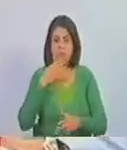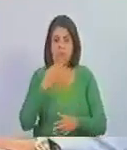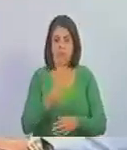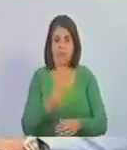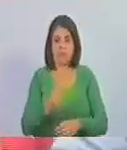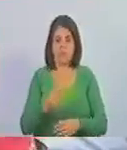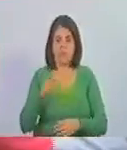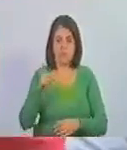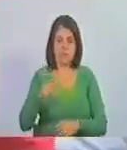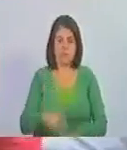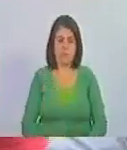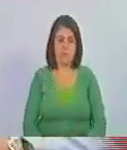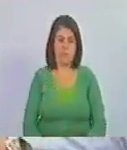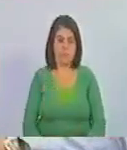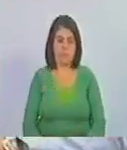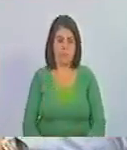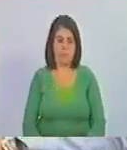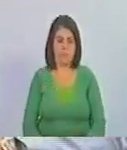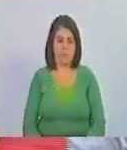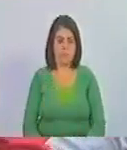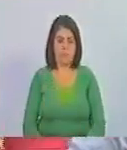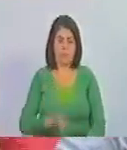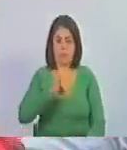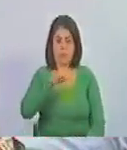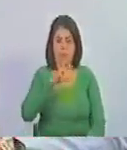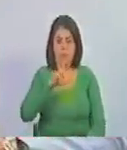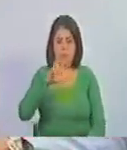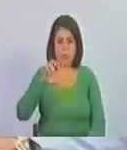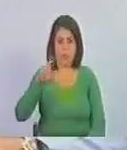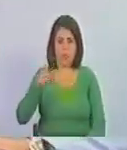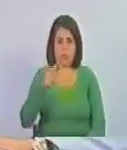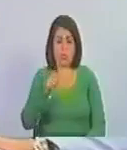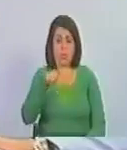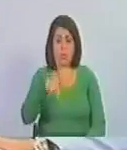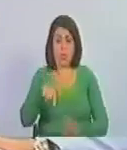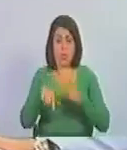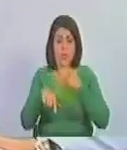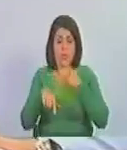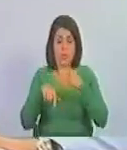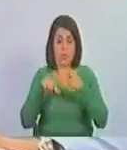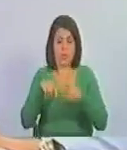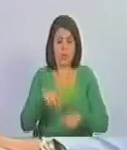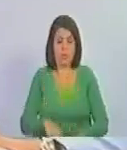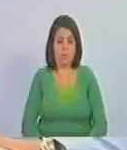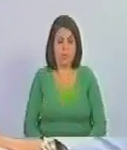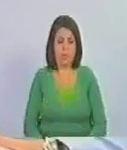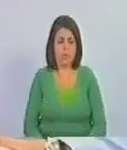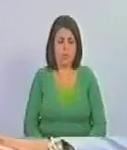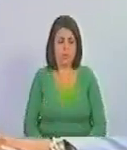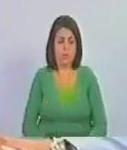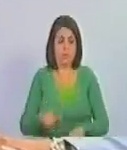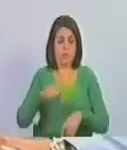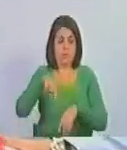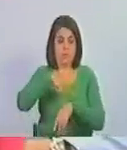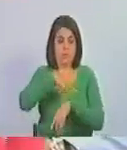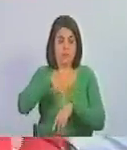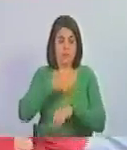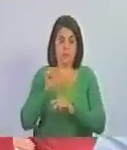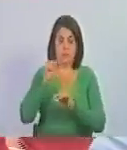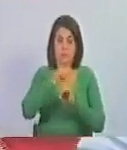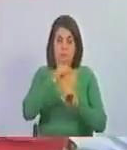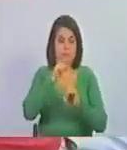agarró en ese proceso. Ayer Rodríguez, y ahí venimos de esa larga lucha.